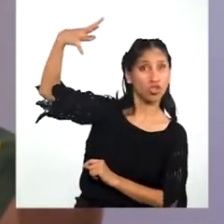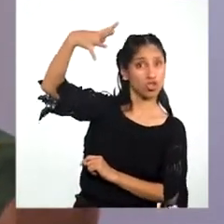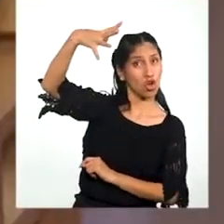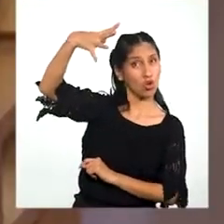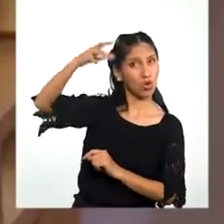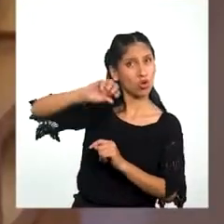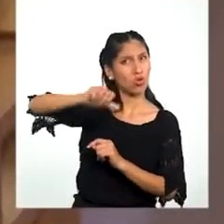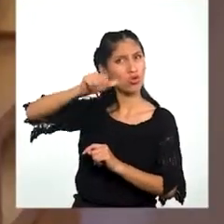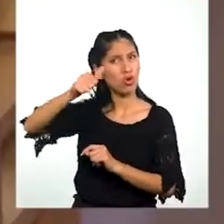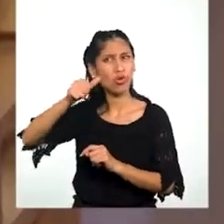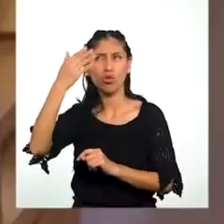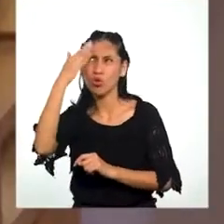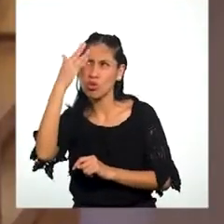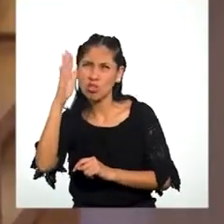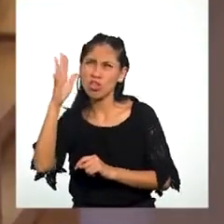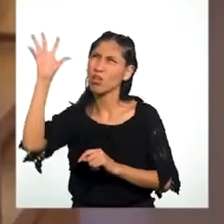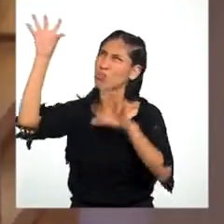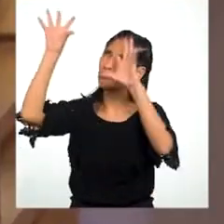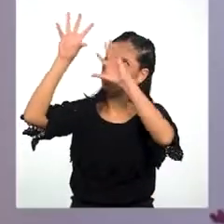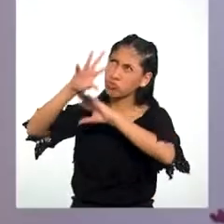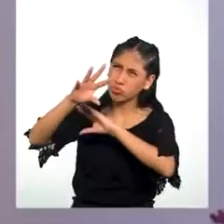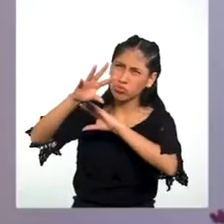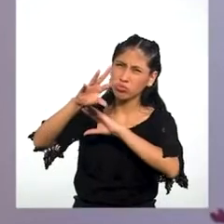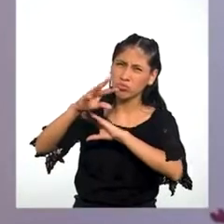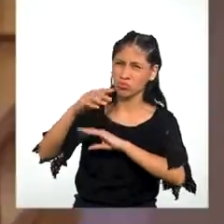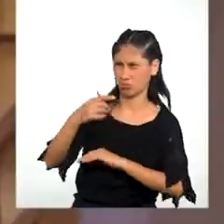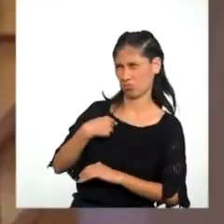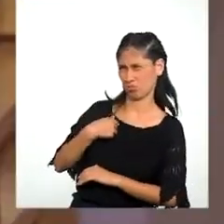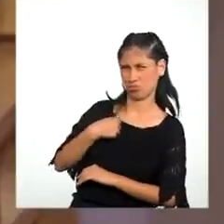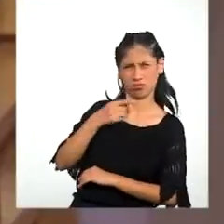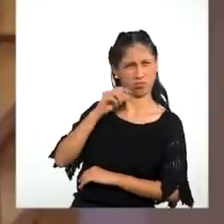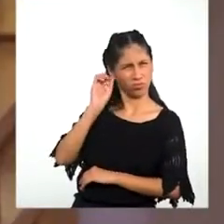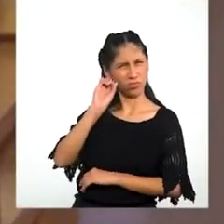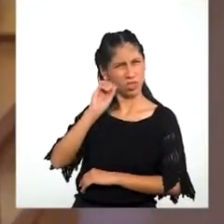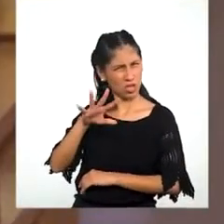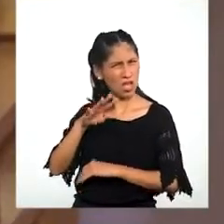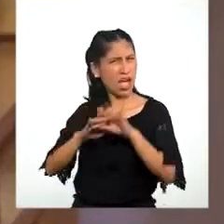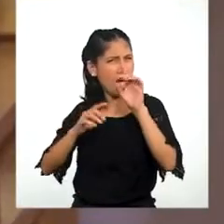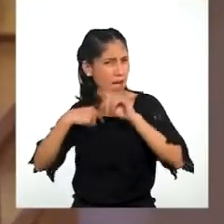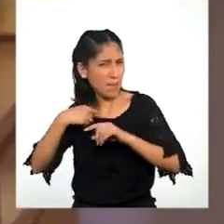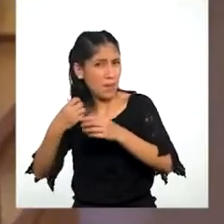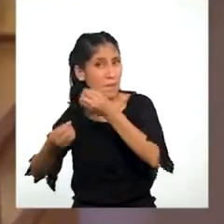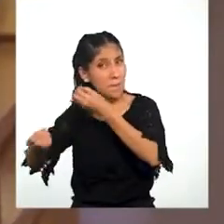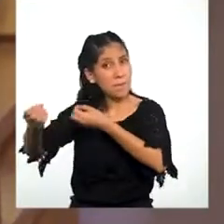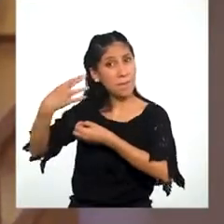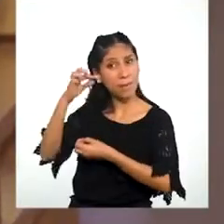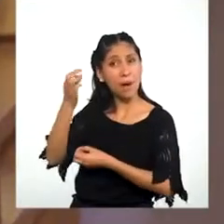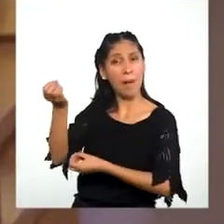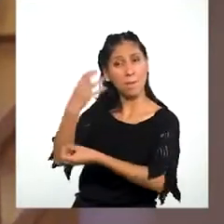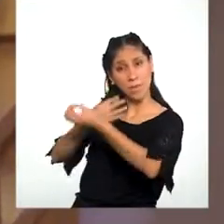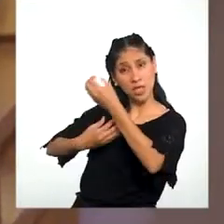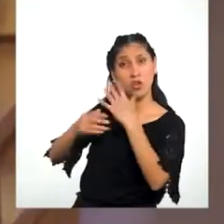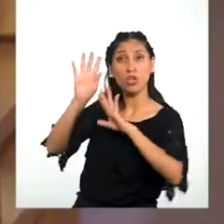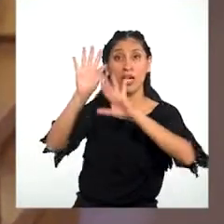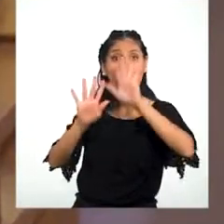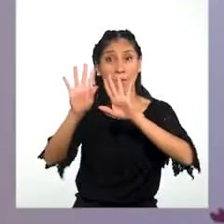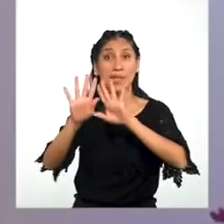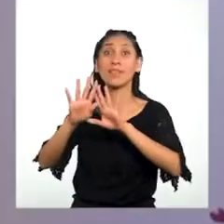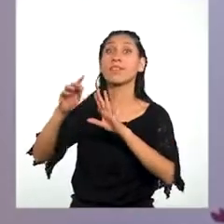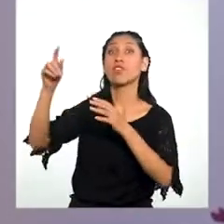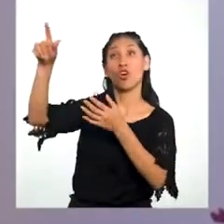¡Héctor! ¡Eso lo sé! Martina me dijo Que algunas veces Las nubes Tapan el sol